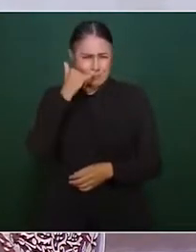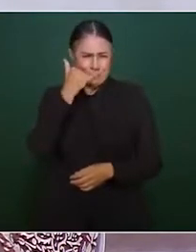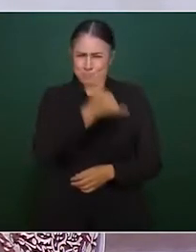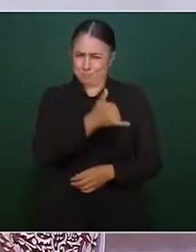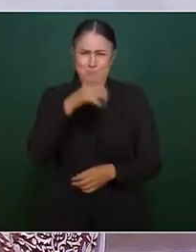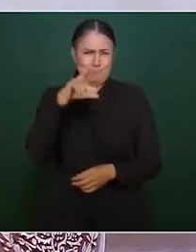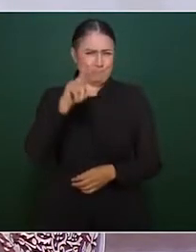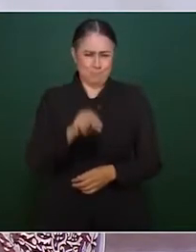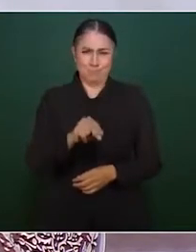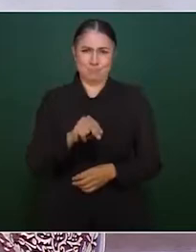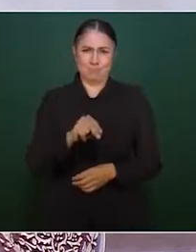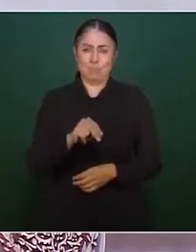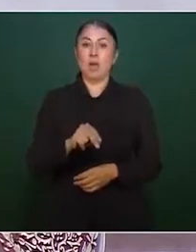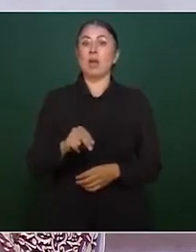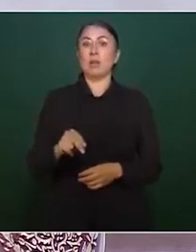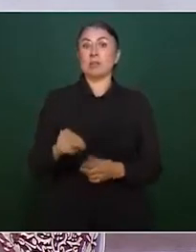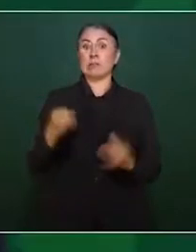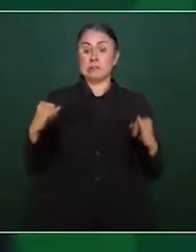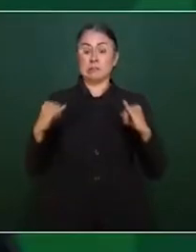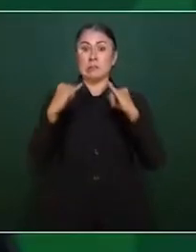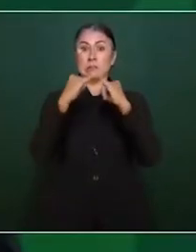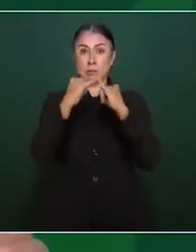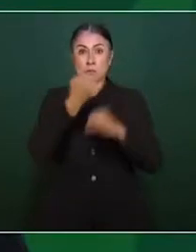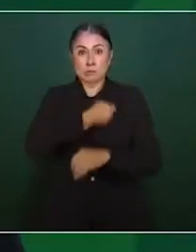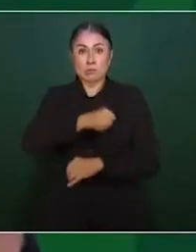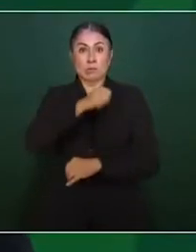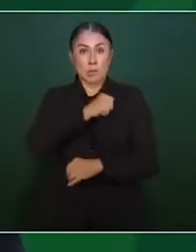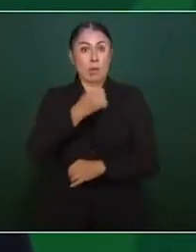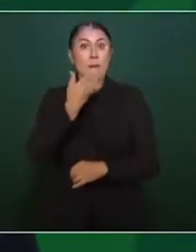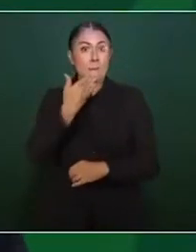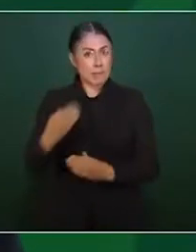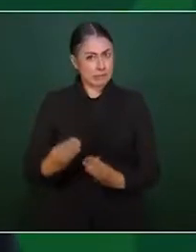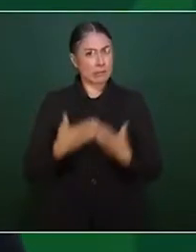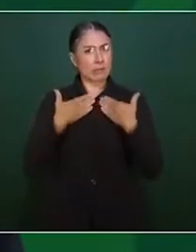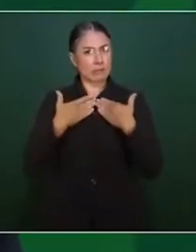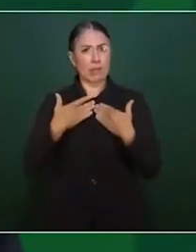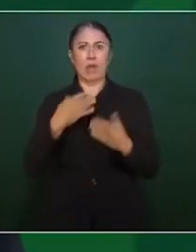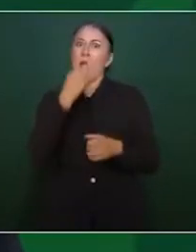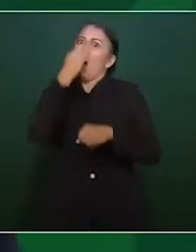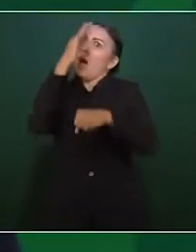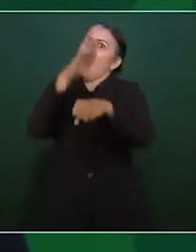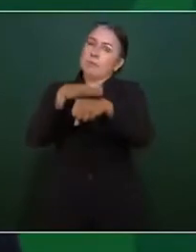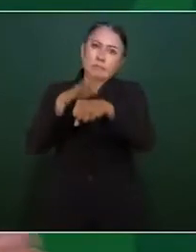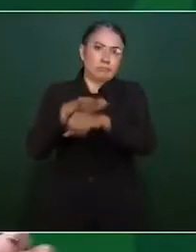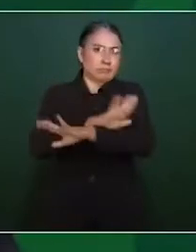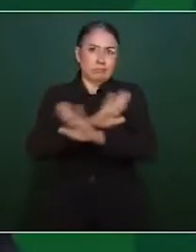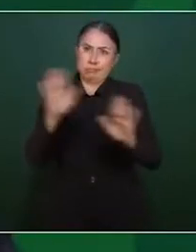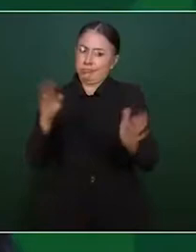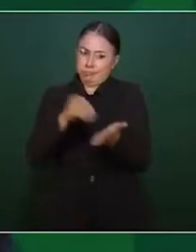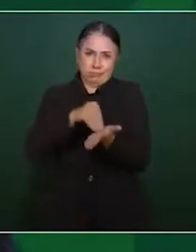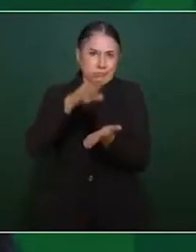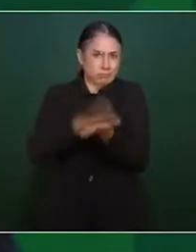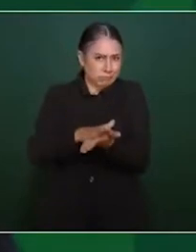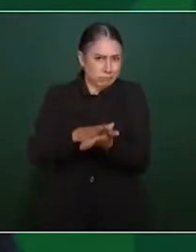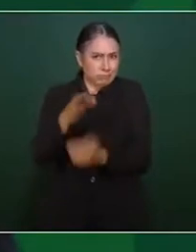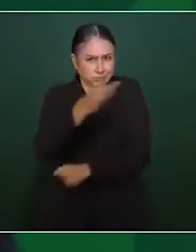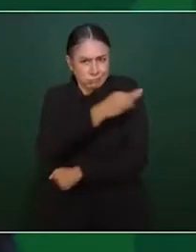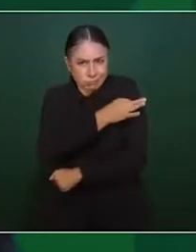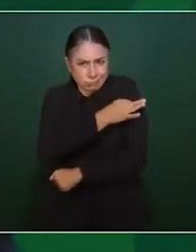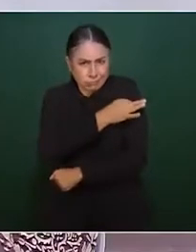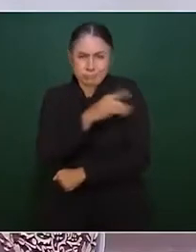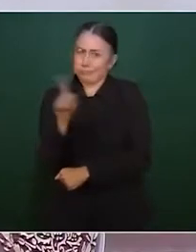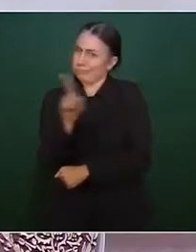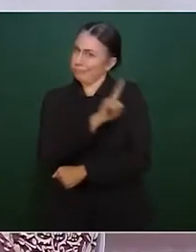comunicado, el Instituto de Salud para el Bienestar aclaró que no está llamando para agendar citas de dosis de refuerzo de la